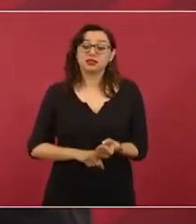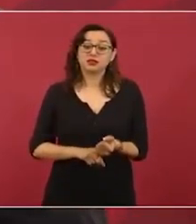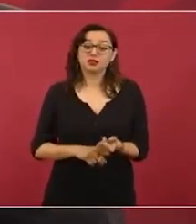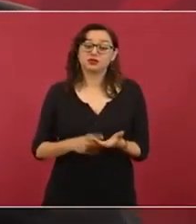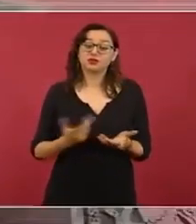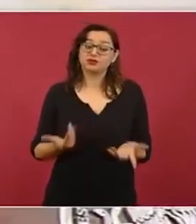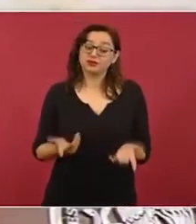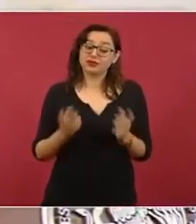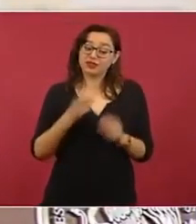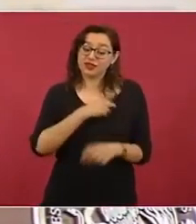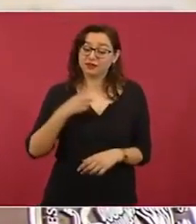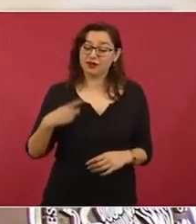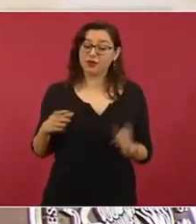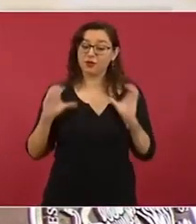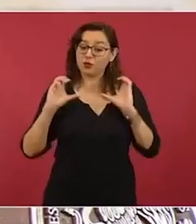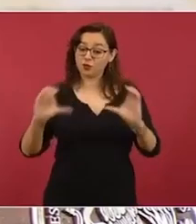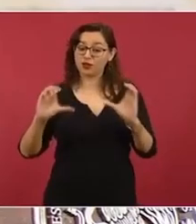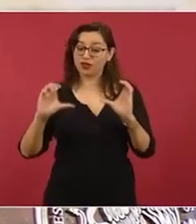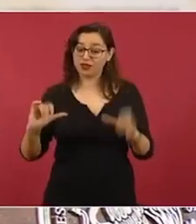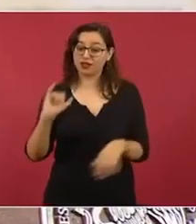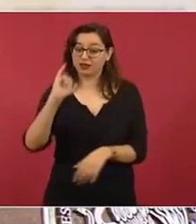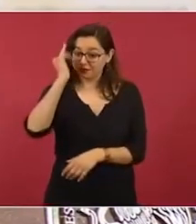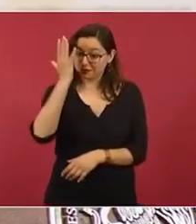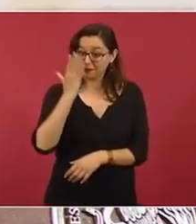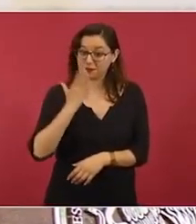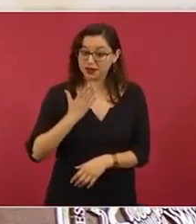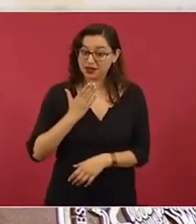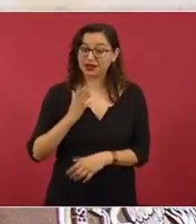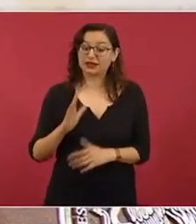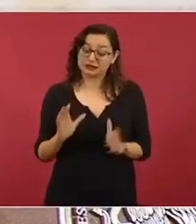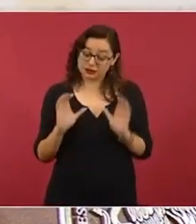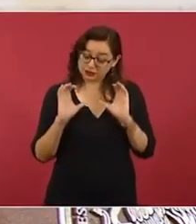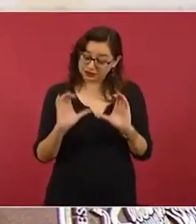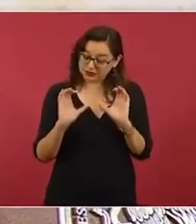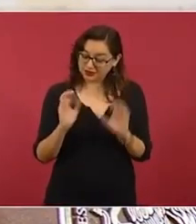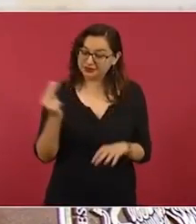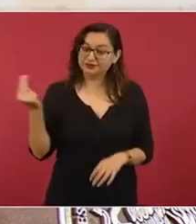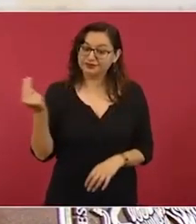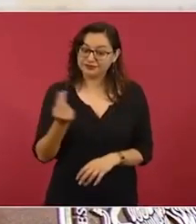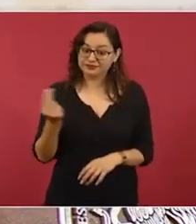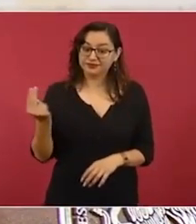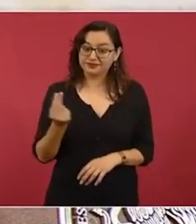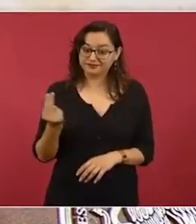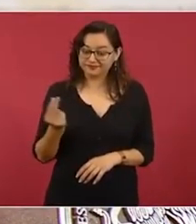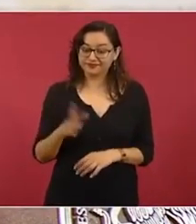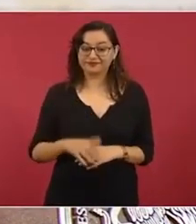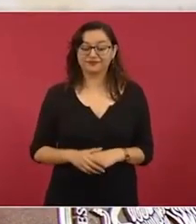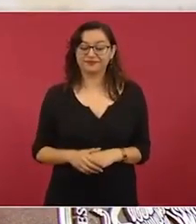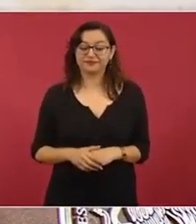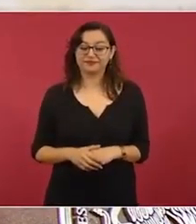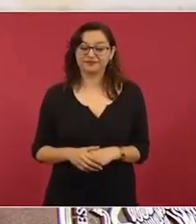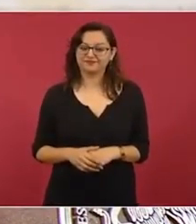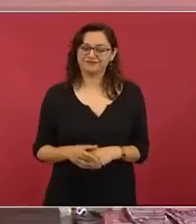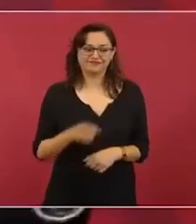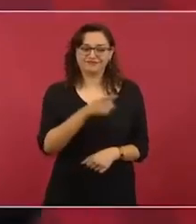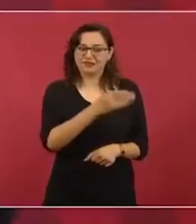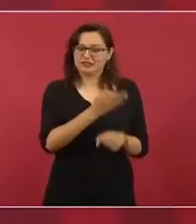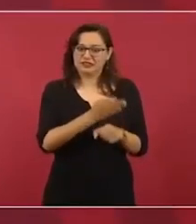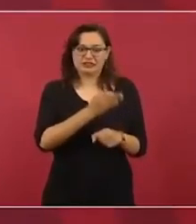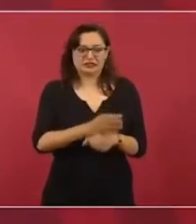el ridículo, hay que cuidar eso. Entonces, ya están,